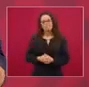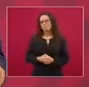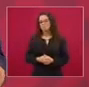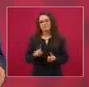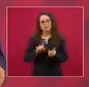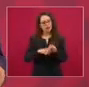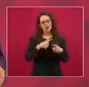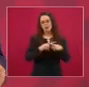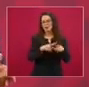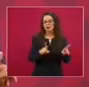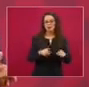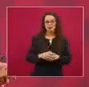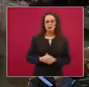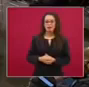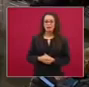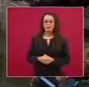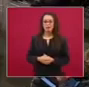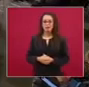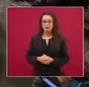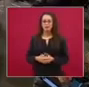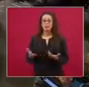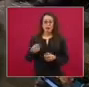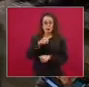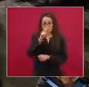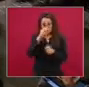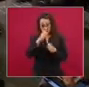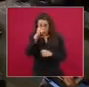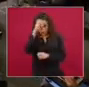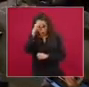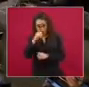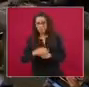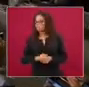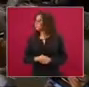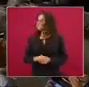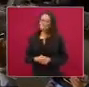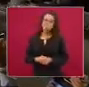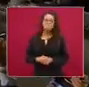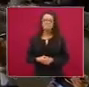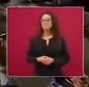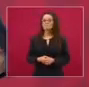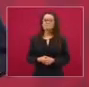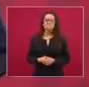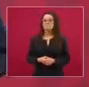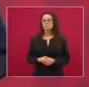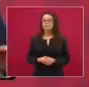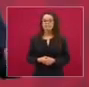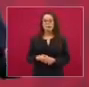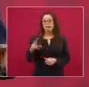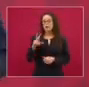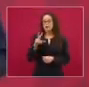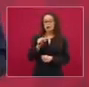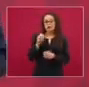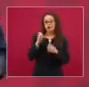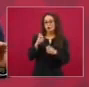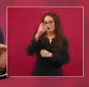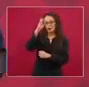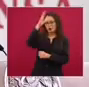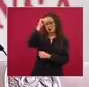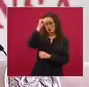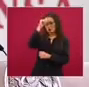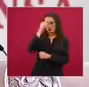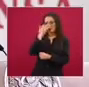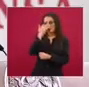Entonces, no está de acuerdo. No estoy de acuerdo. acuerdo. Y no se va a hostigar, a